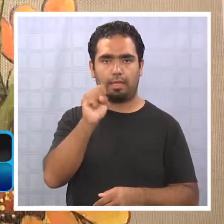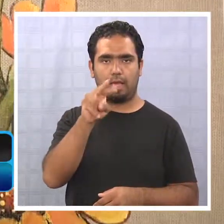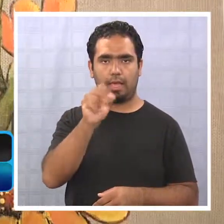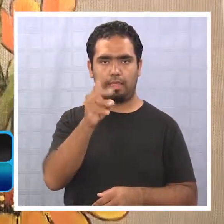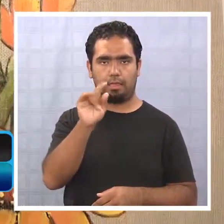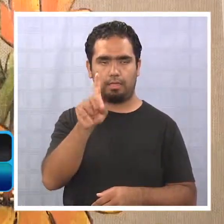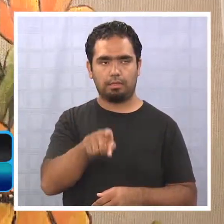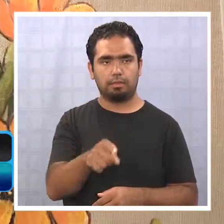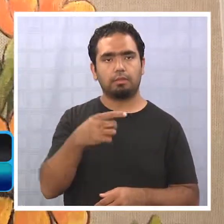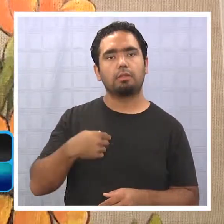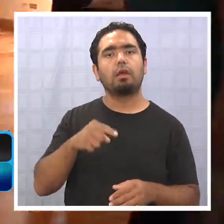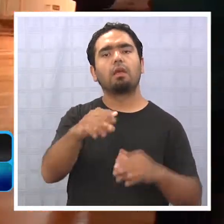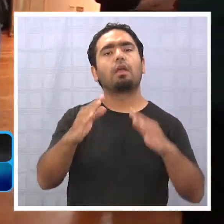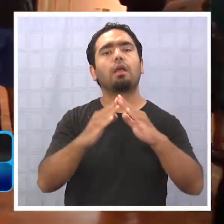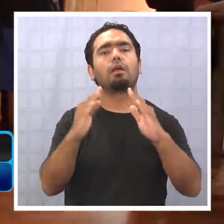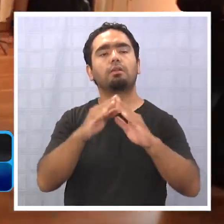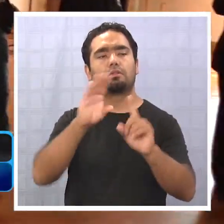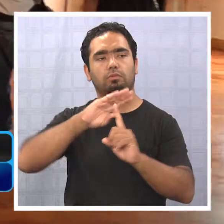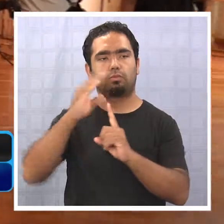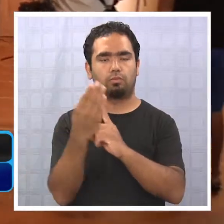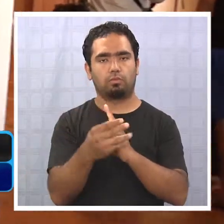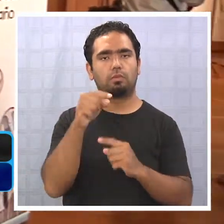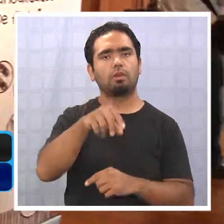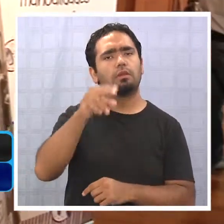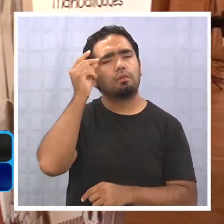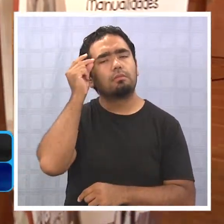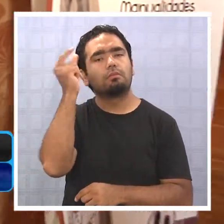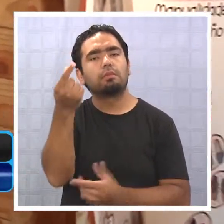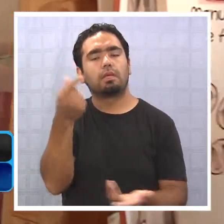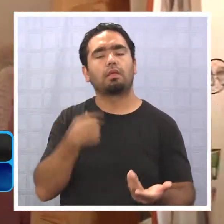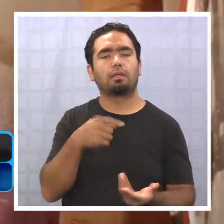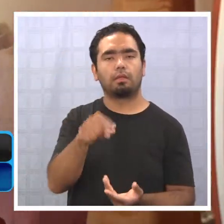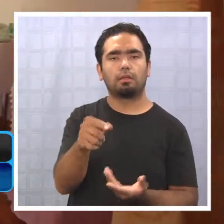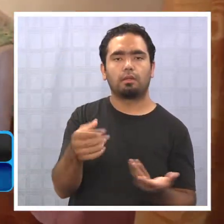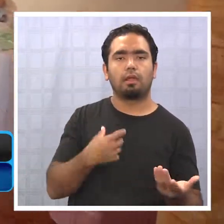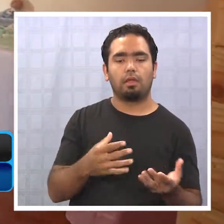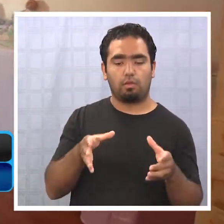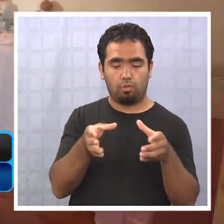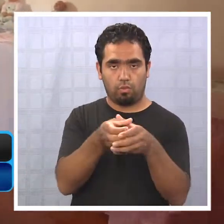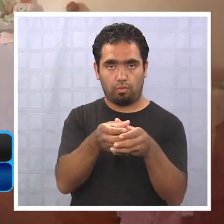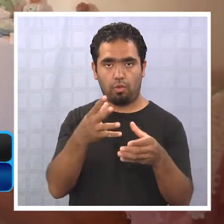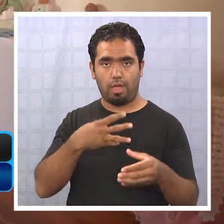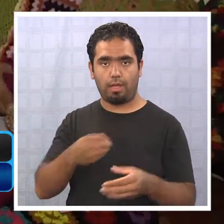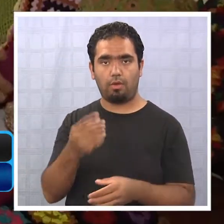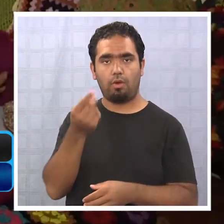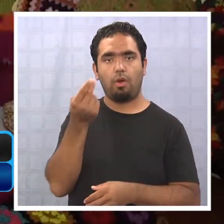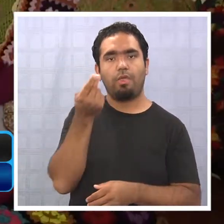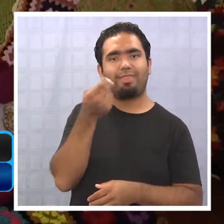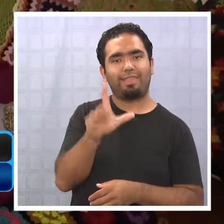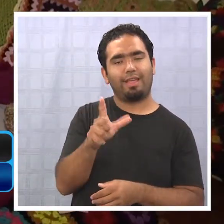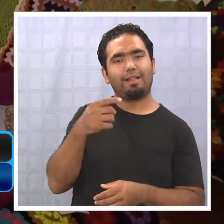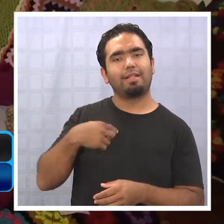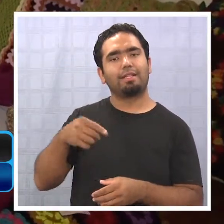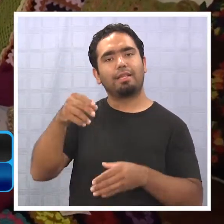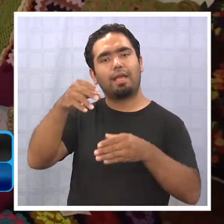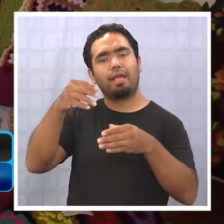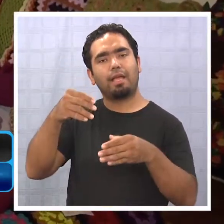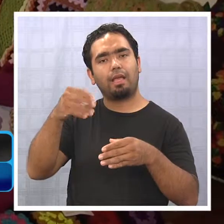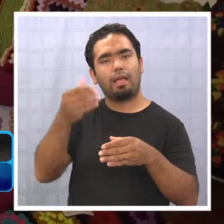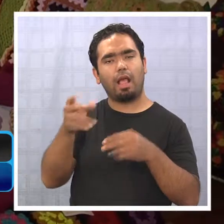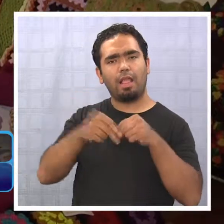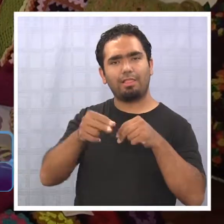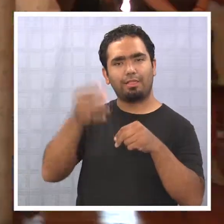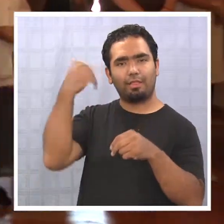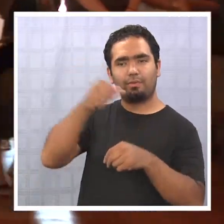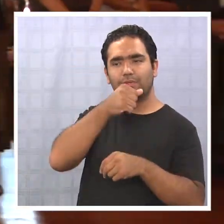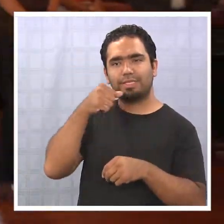Antaño en la Casa de la Cultura. La iniciativa de la Corporación Hijos del Salitre contó con el respaldo de la minera SQM